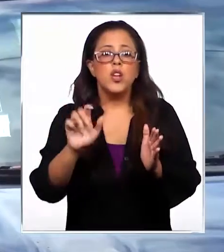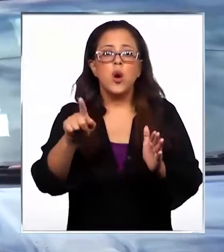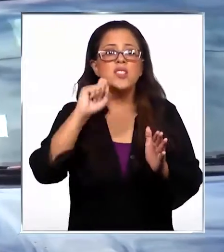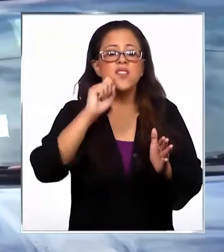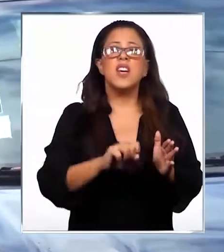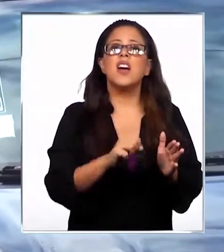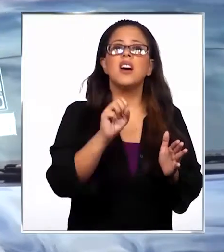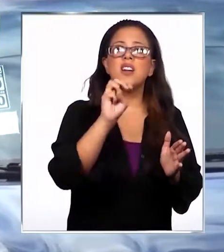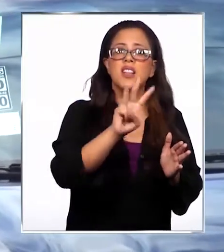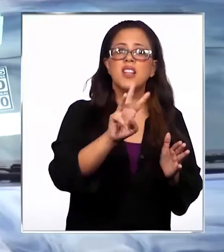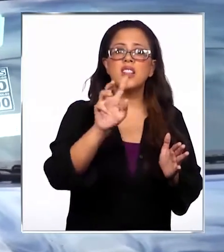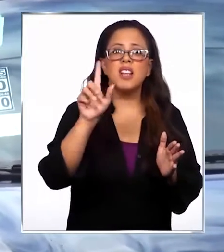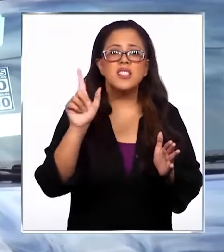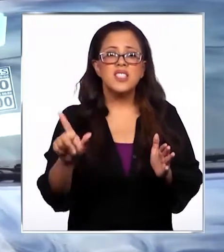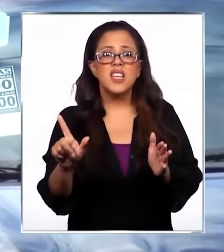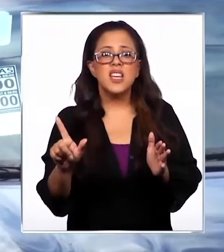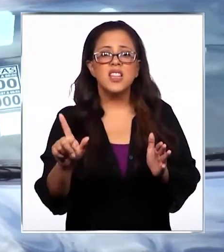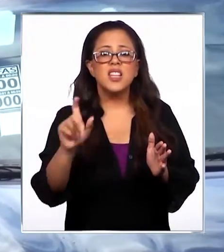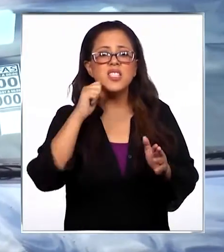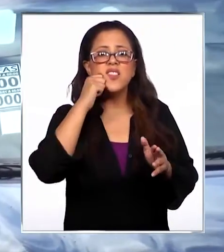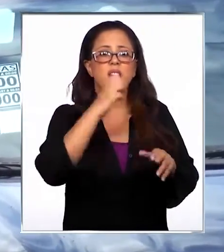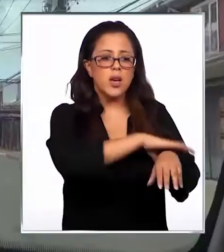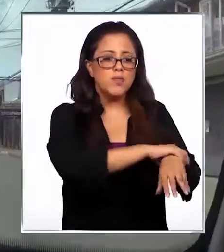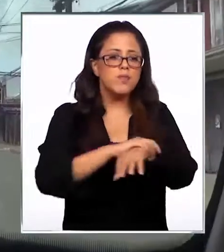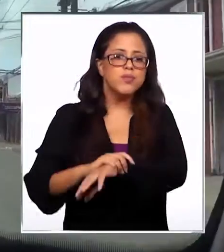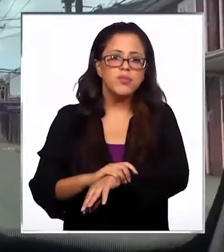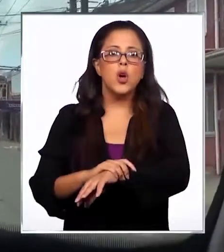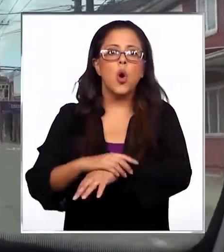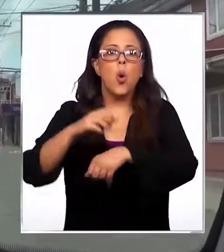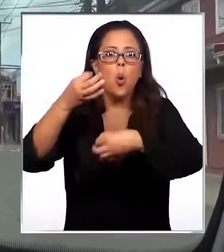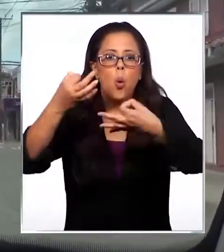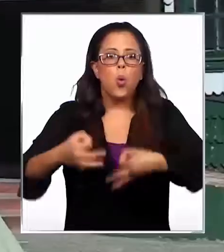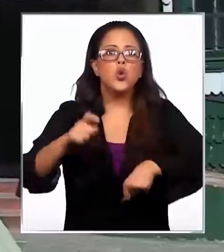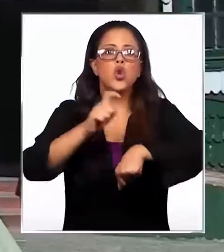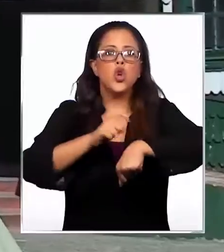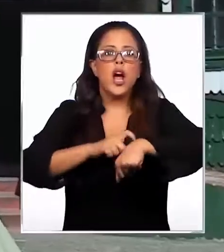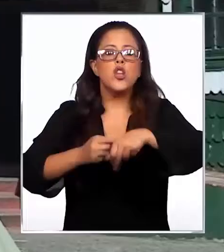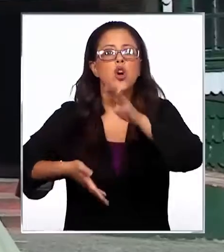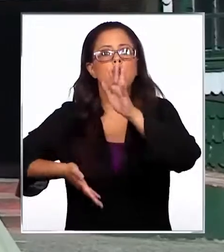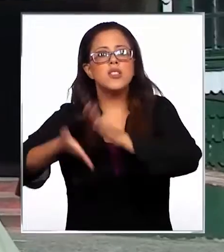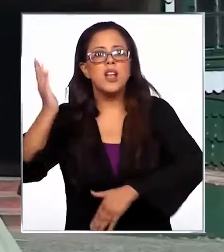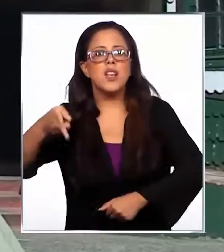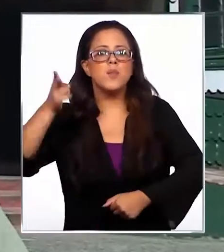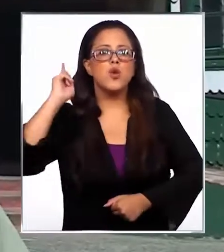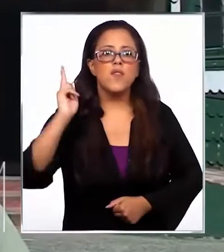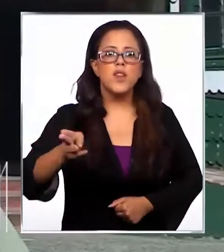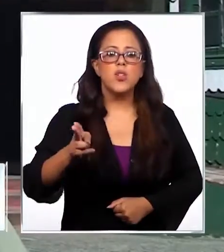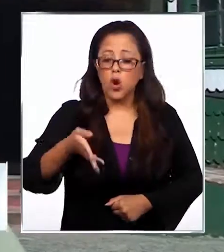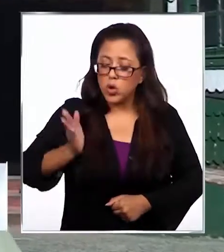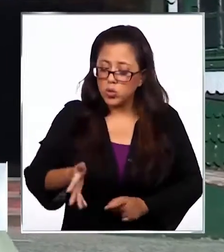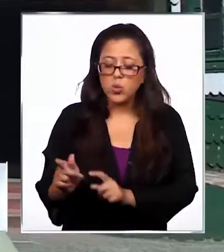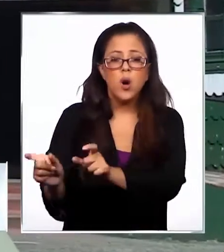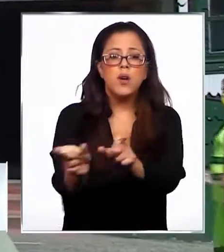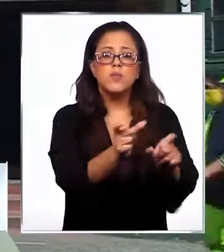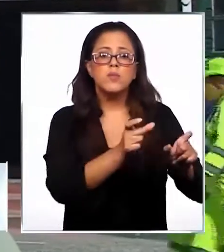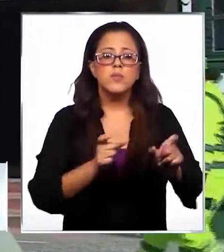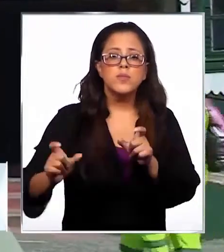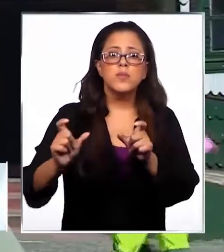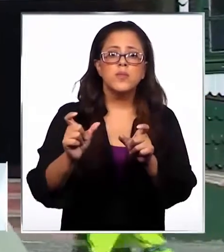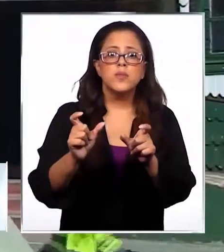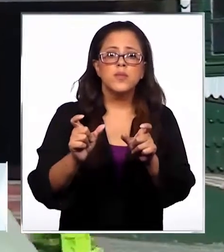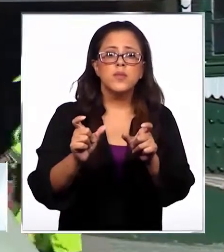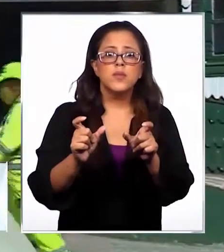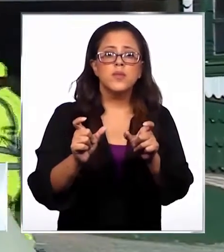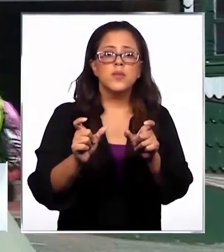37 se verificaron en horario de toque de queda. Se siguen realizando fiscalizaciones con aduanas